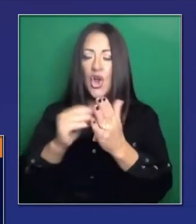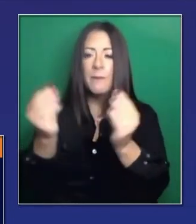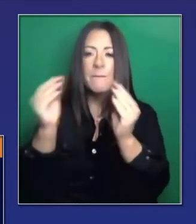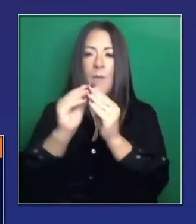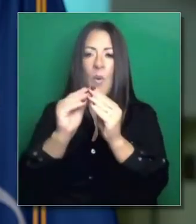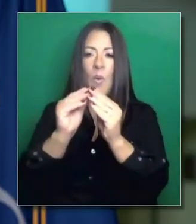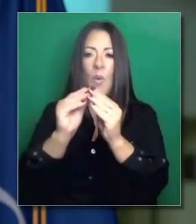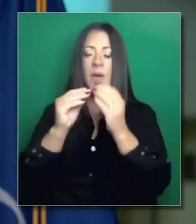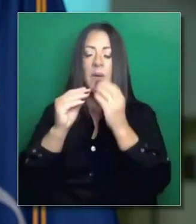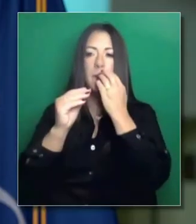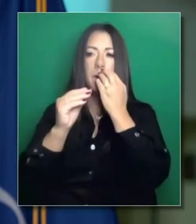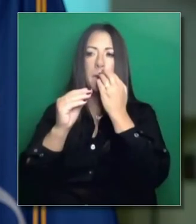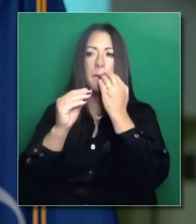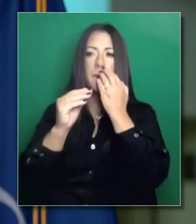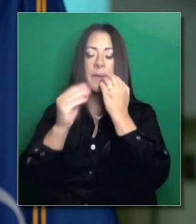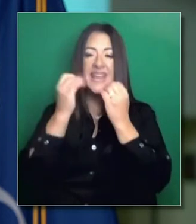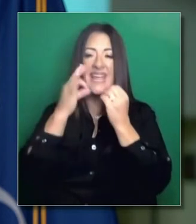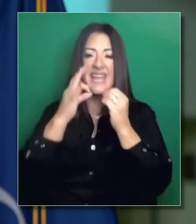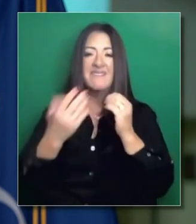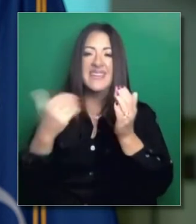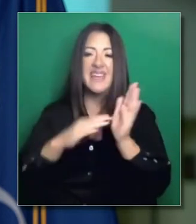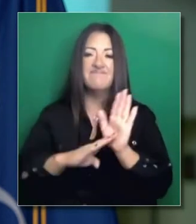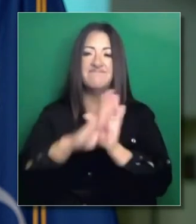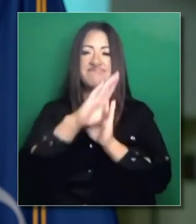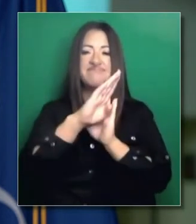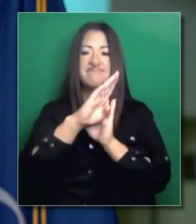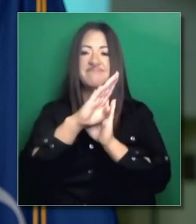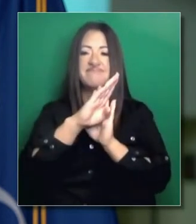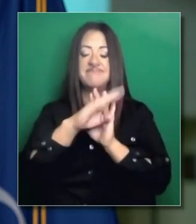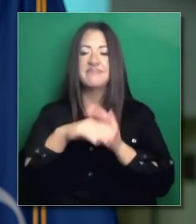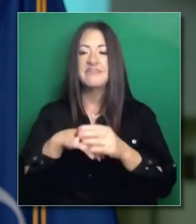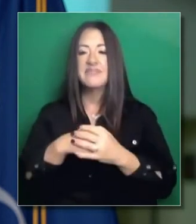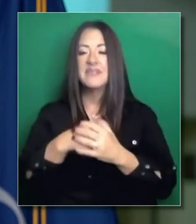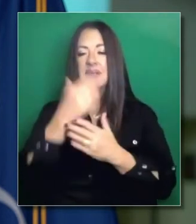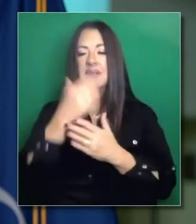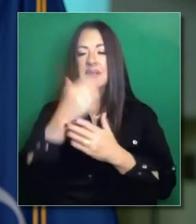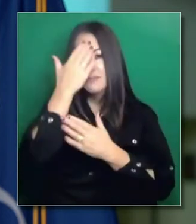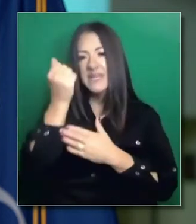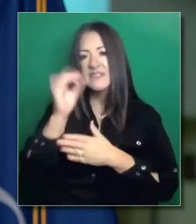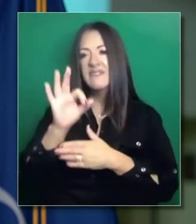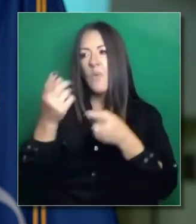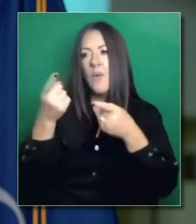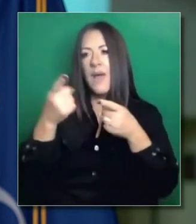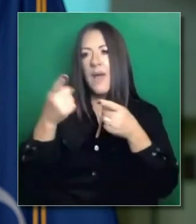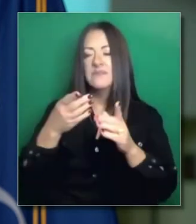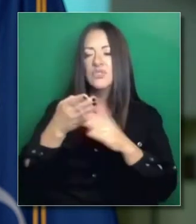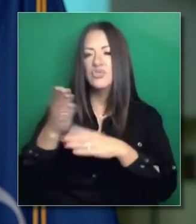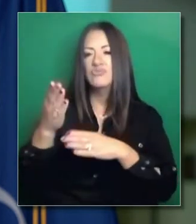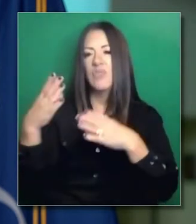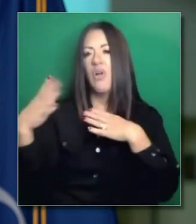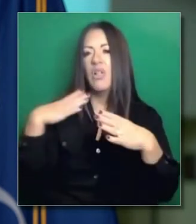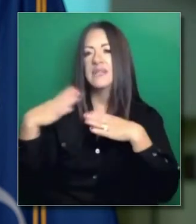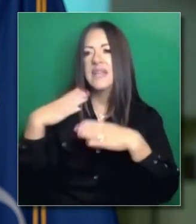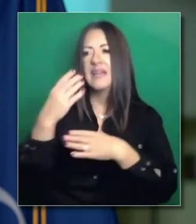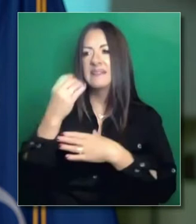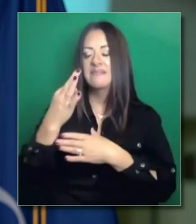entender dónde nos encontramos, si es que llegamos a ese repunte encima de un repunte. Y encima de un tercer repunte, como yo lo